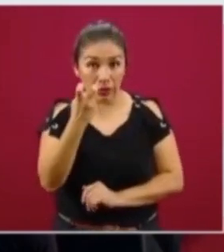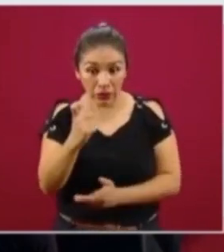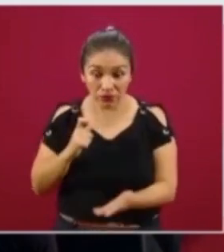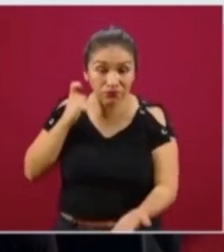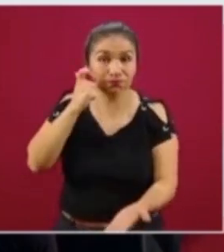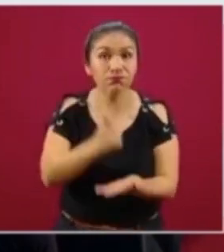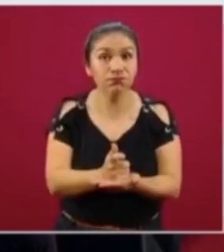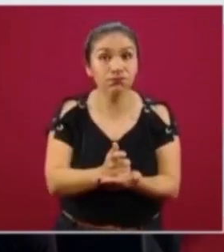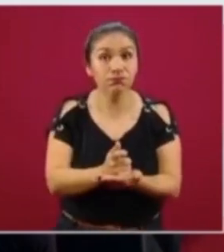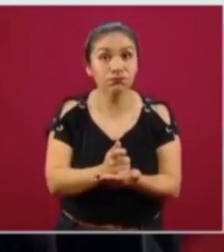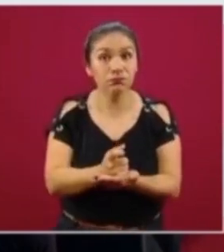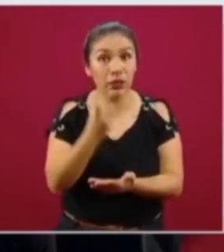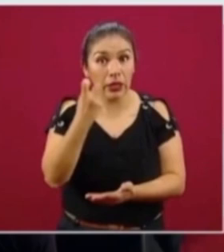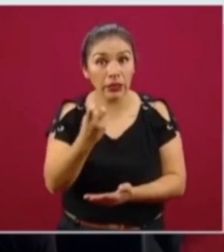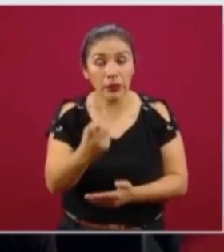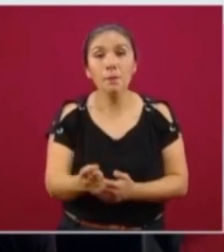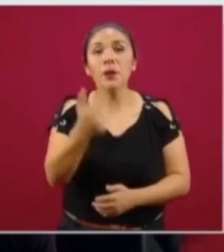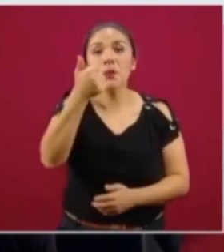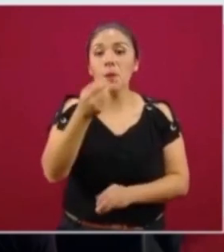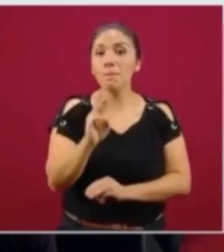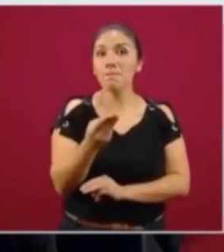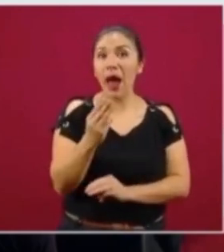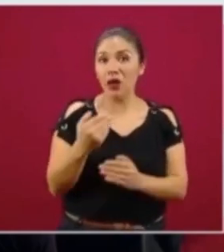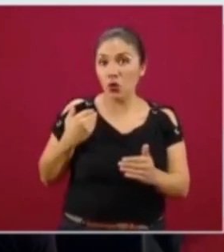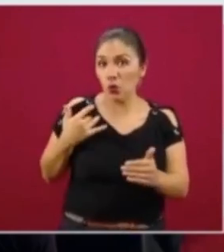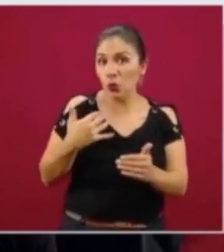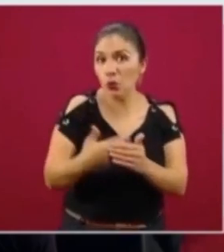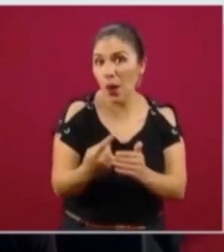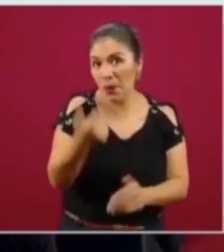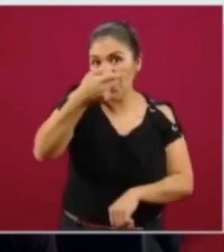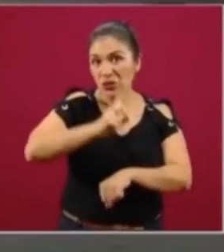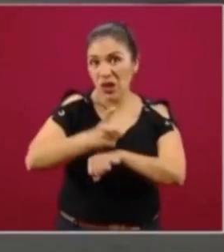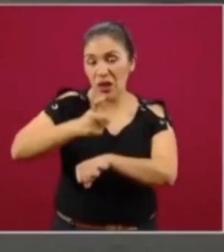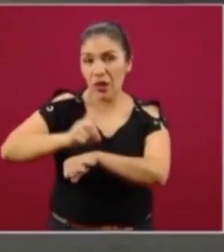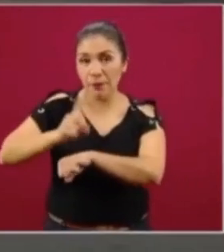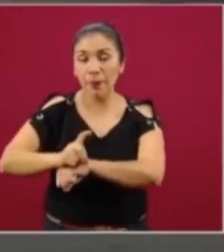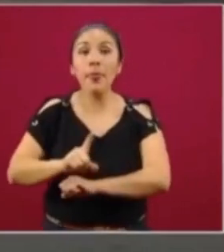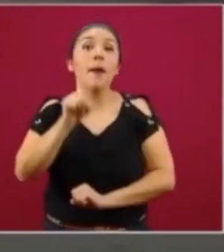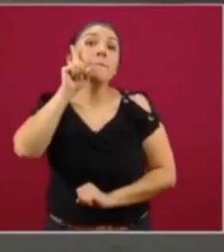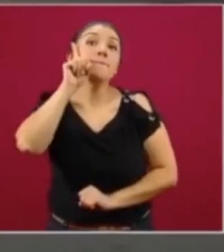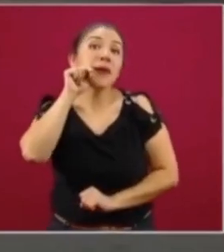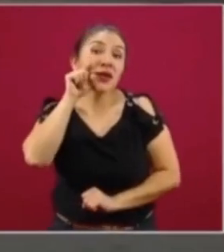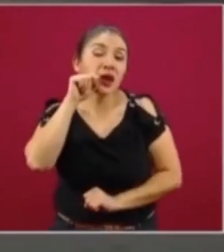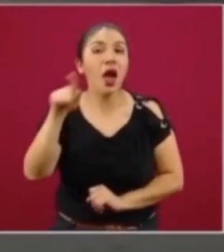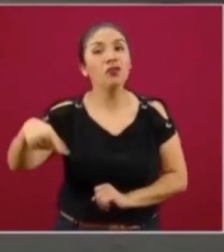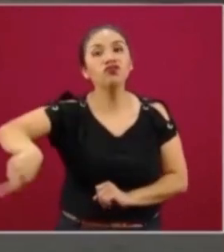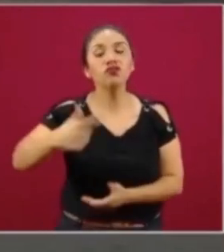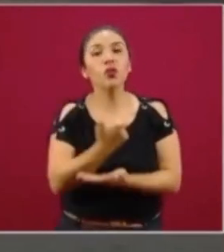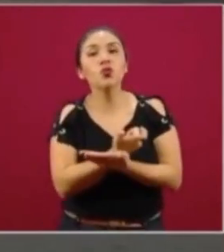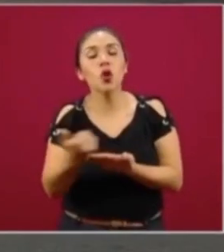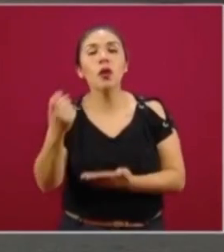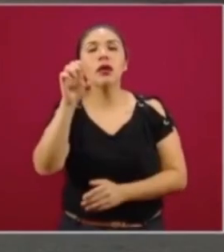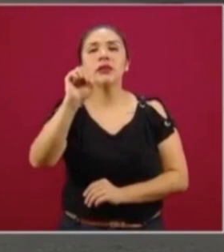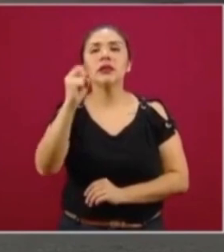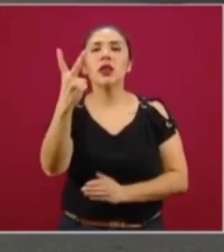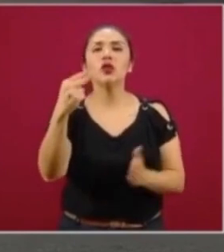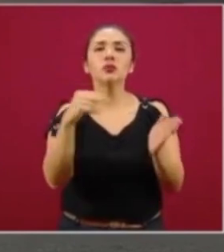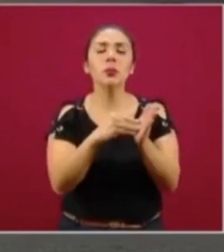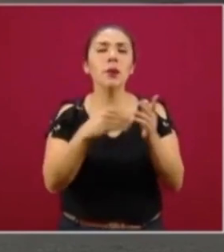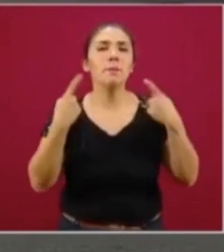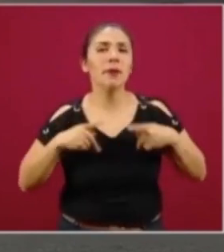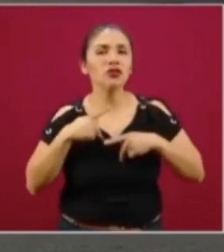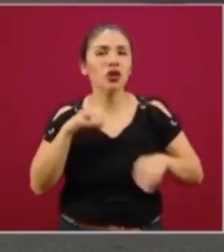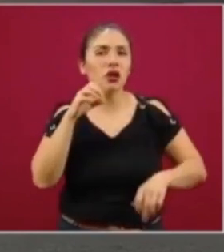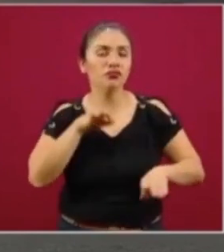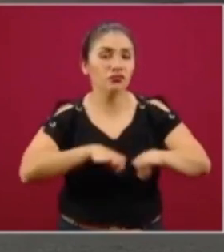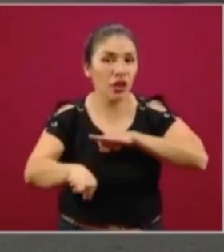inversión que se pagaron los primeros días de mayo y el día de mañana cobran 62 mil sembradores más.